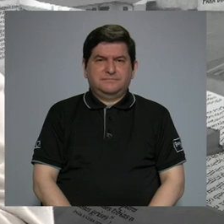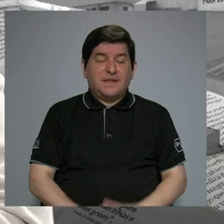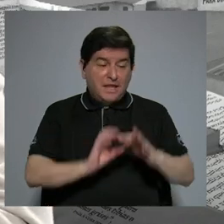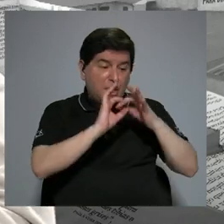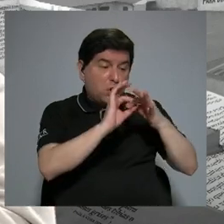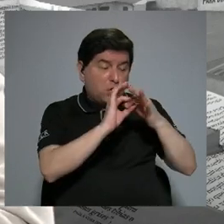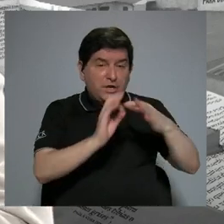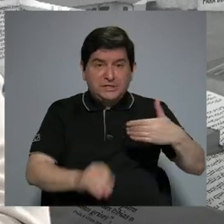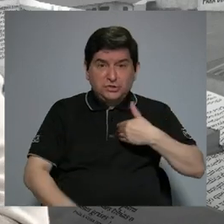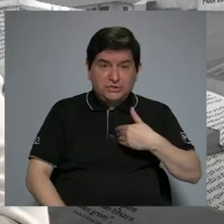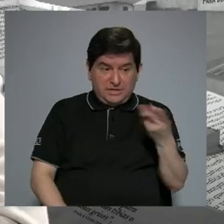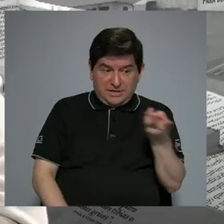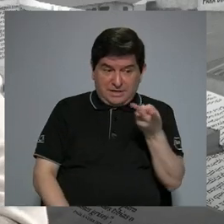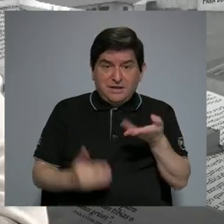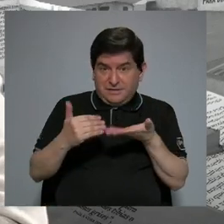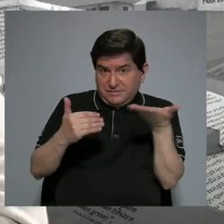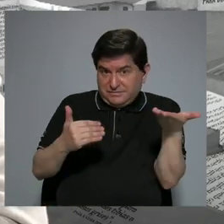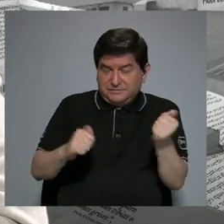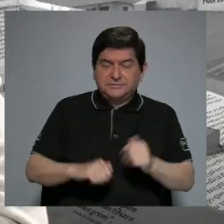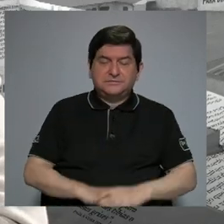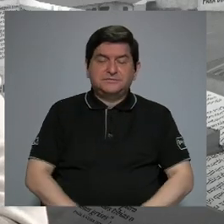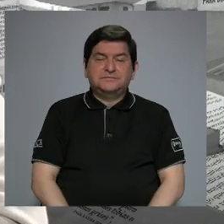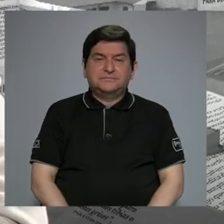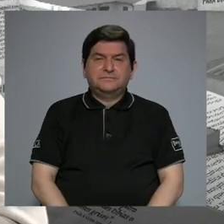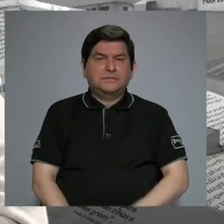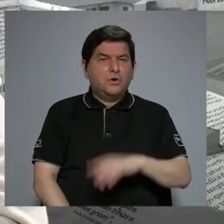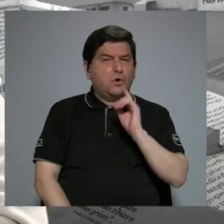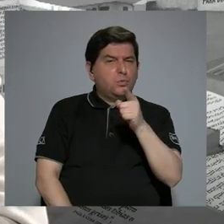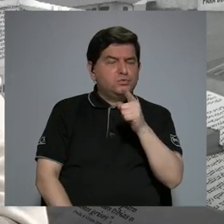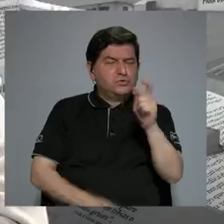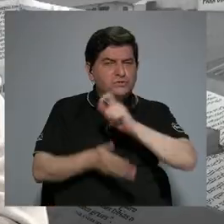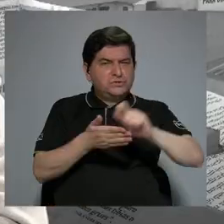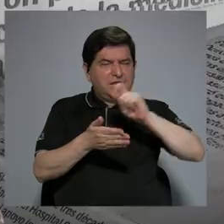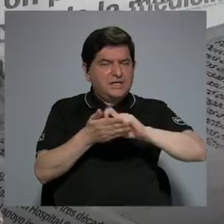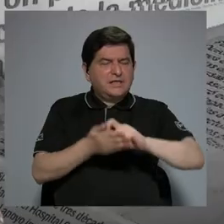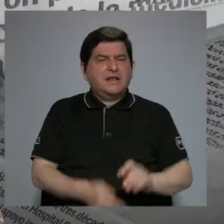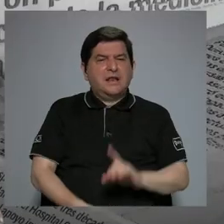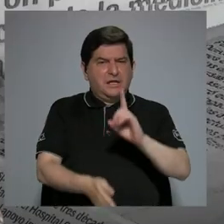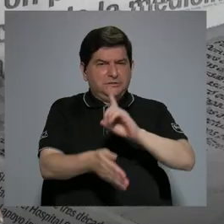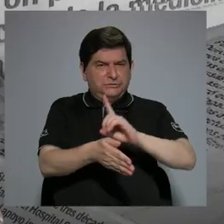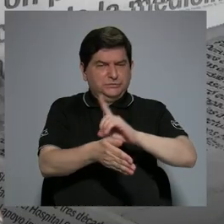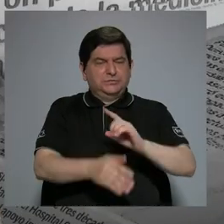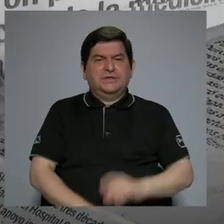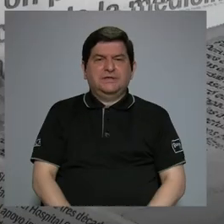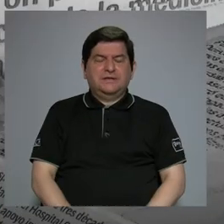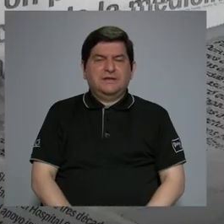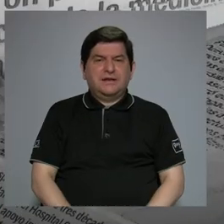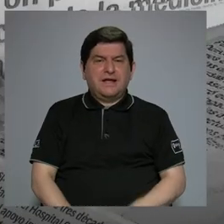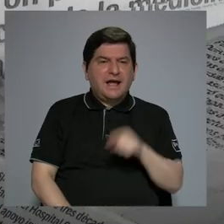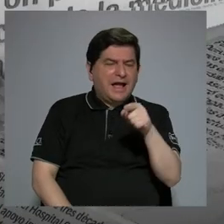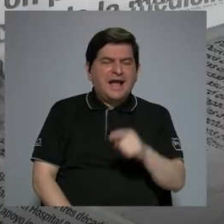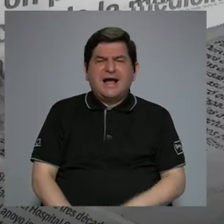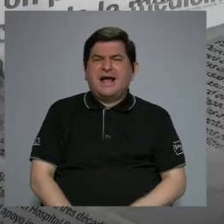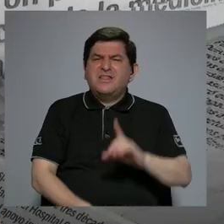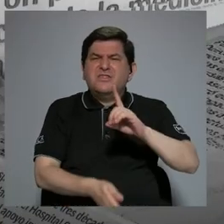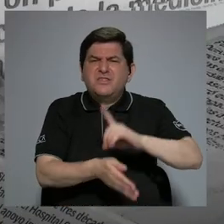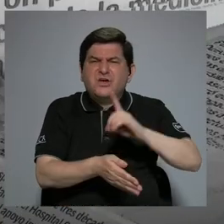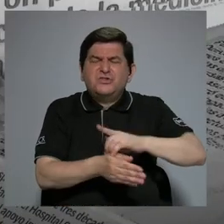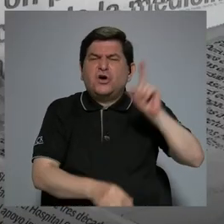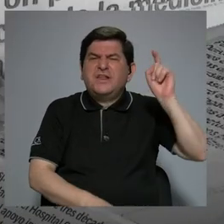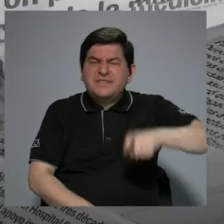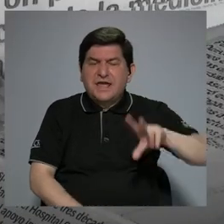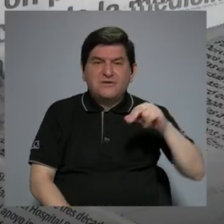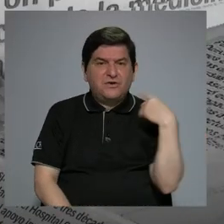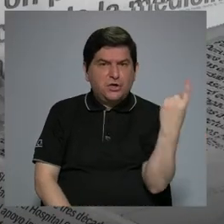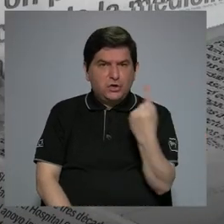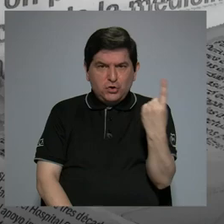conexión que hay entre estos dos factores. Inclusive, usted está en la escuela de medicina, los médicos deberían, bueno, no